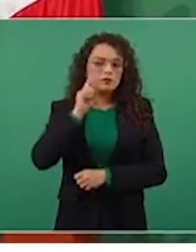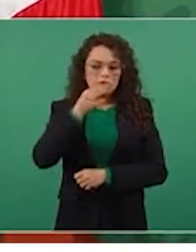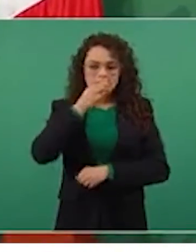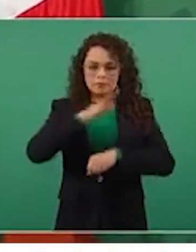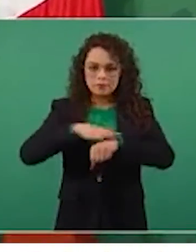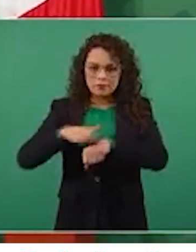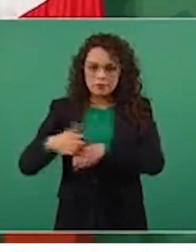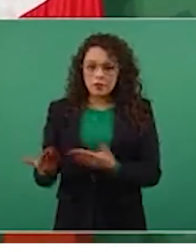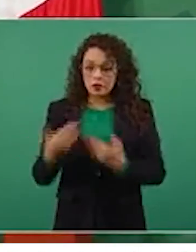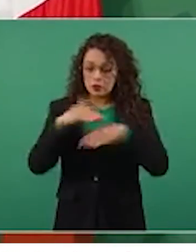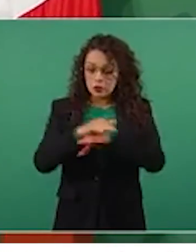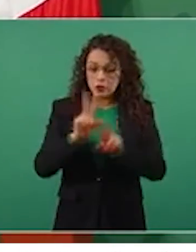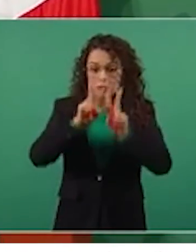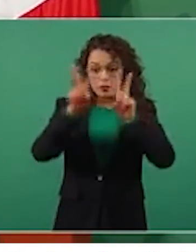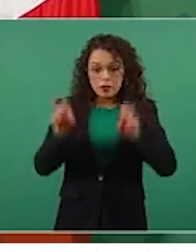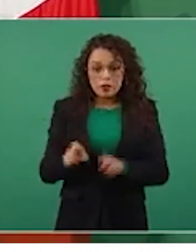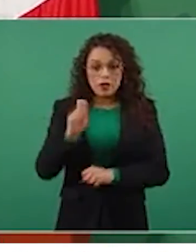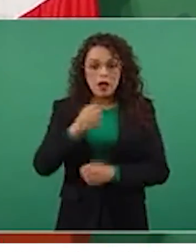pública.